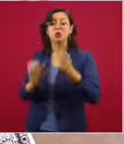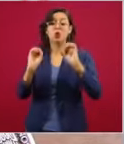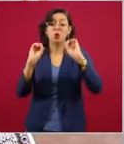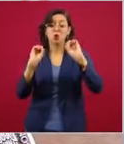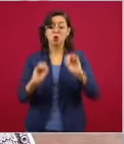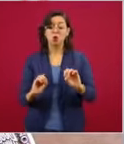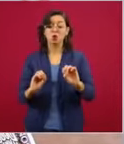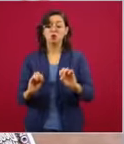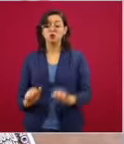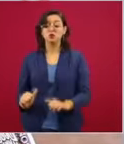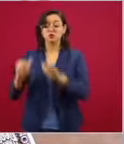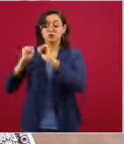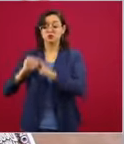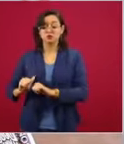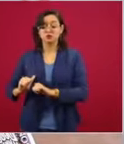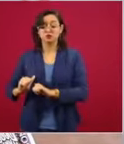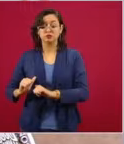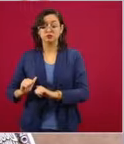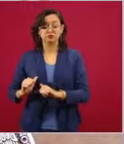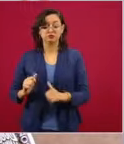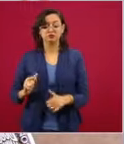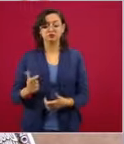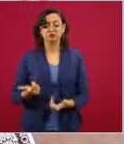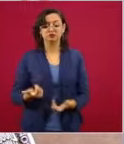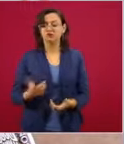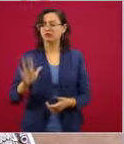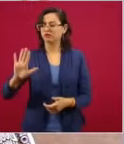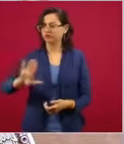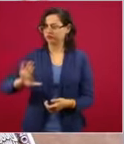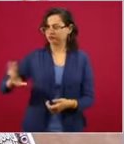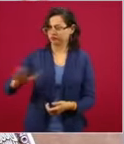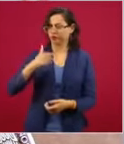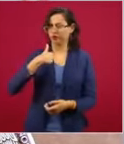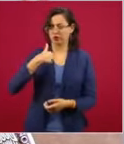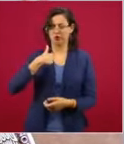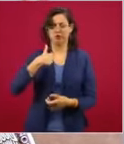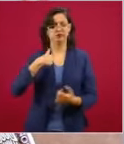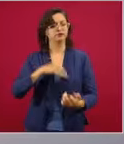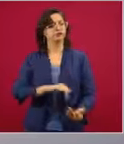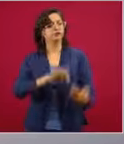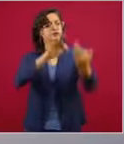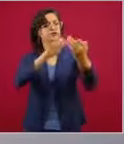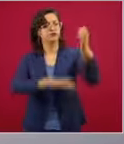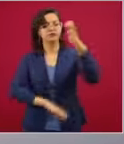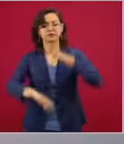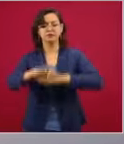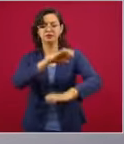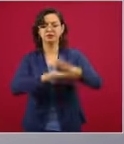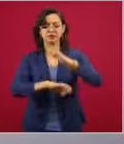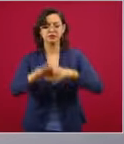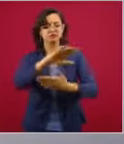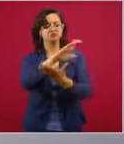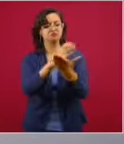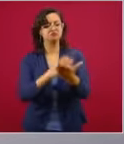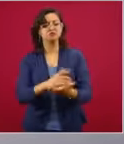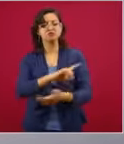correspondiente hace un contrato con una empresa que incumple